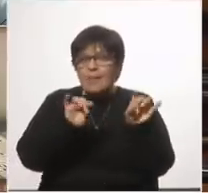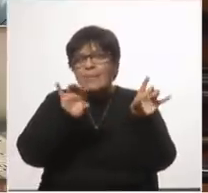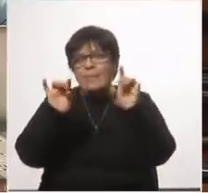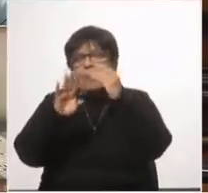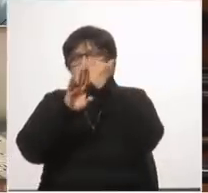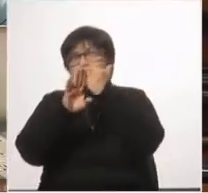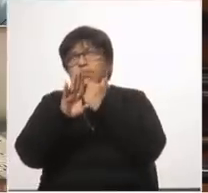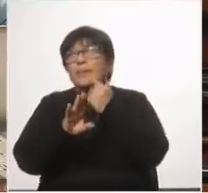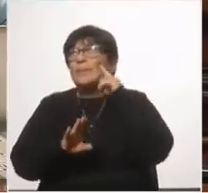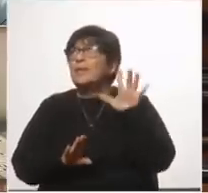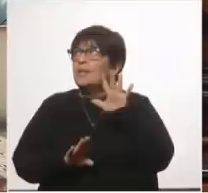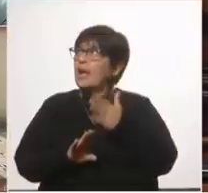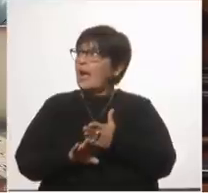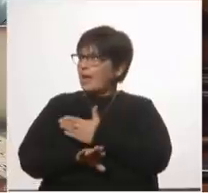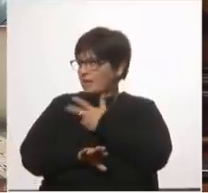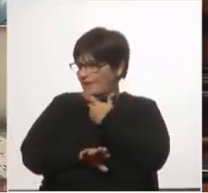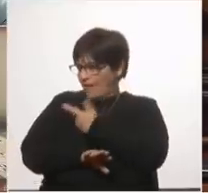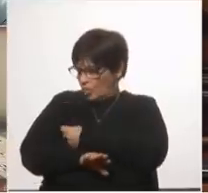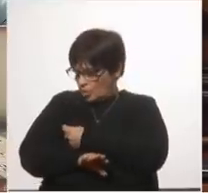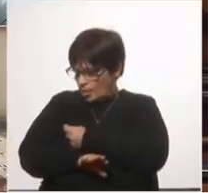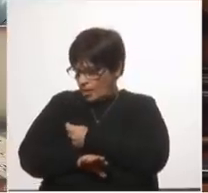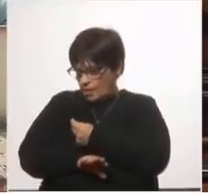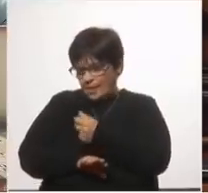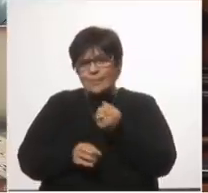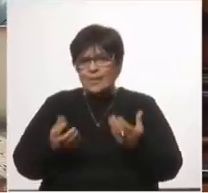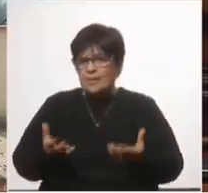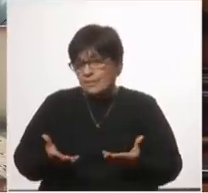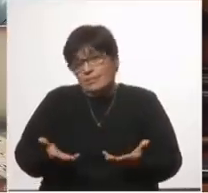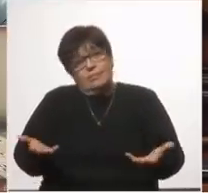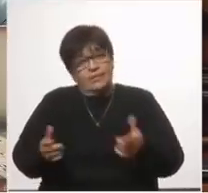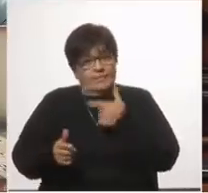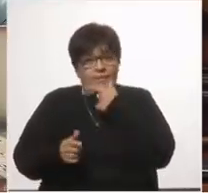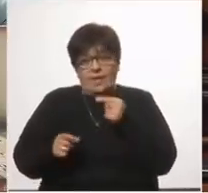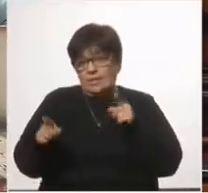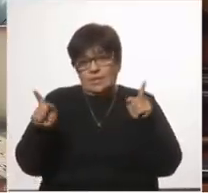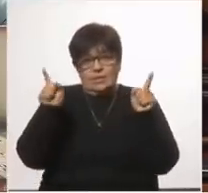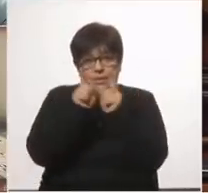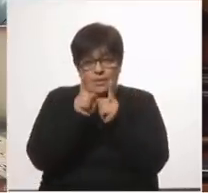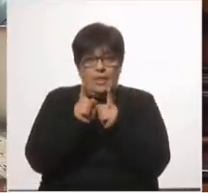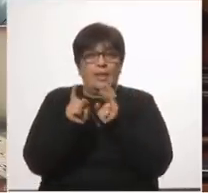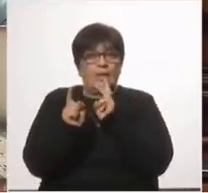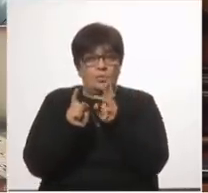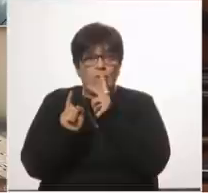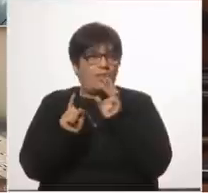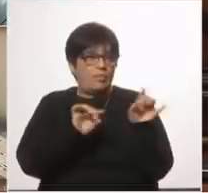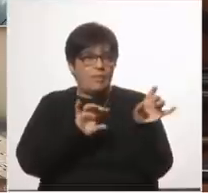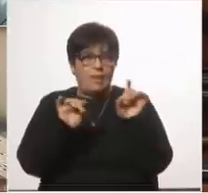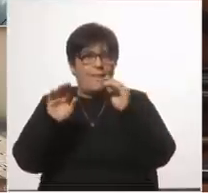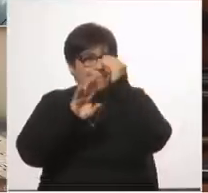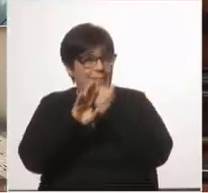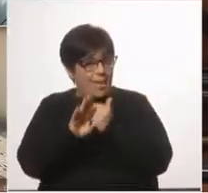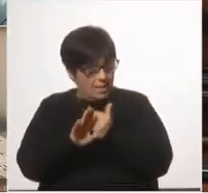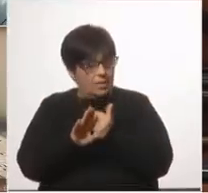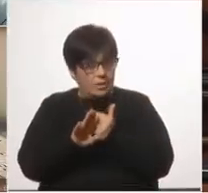pensemos que hubiera pasado si se hubiera empezado a vacunar el 15 de enero hagamos una regla de tres simple y tendríamos muchos menos contagios y sobre